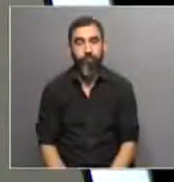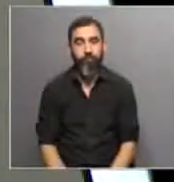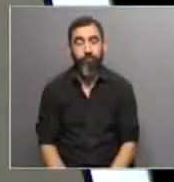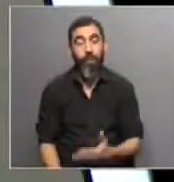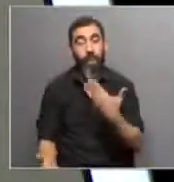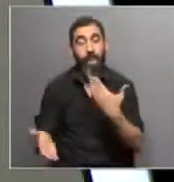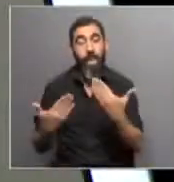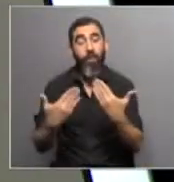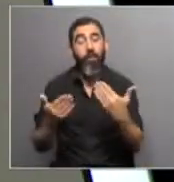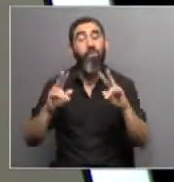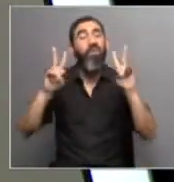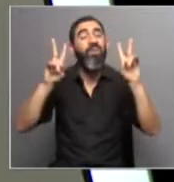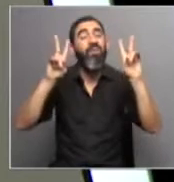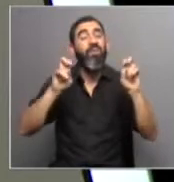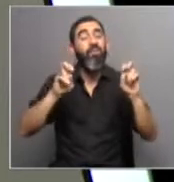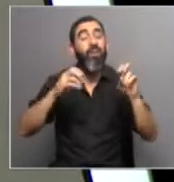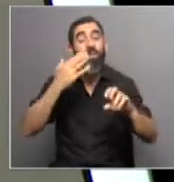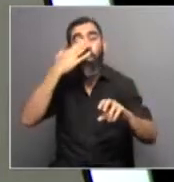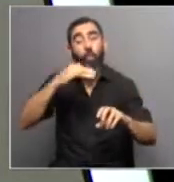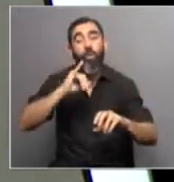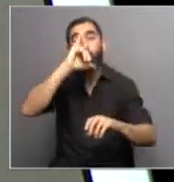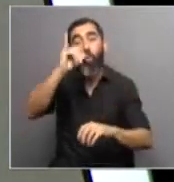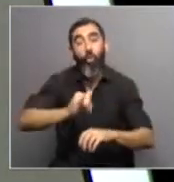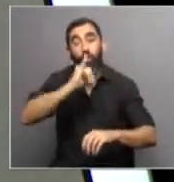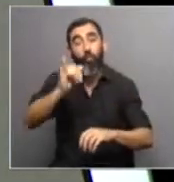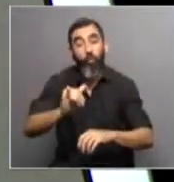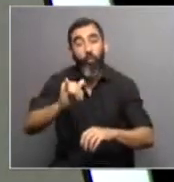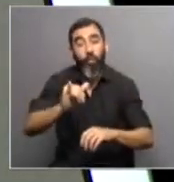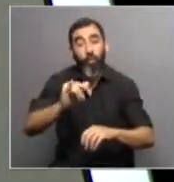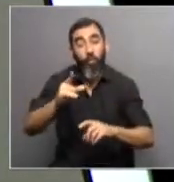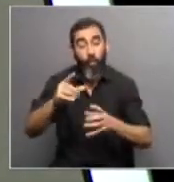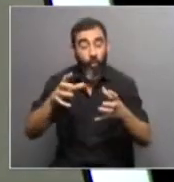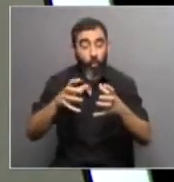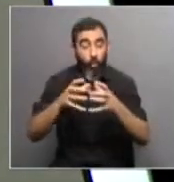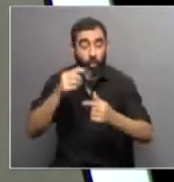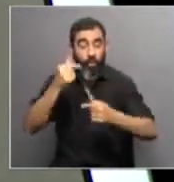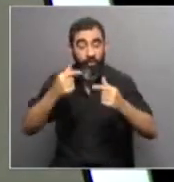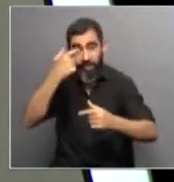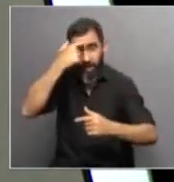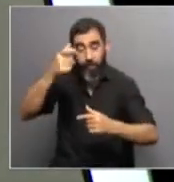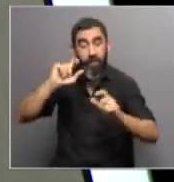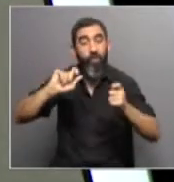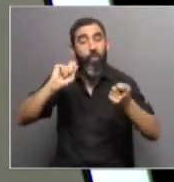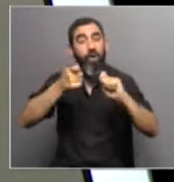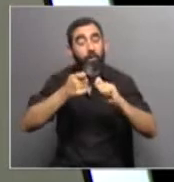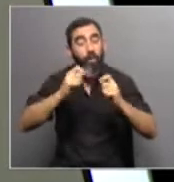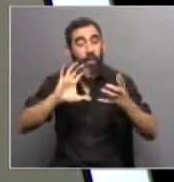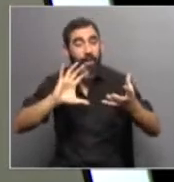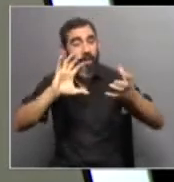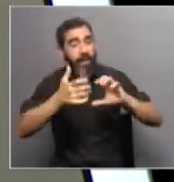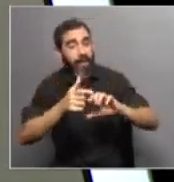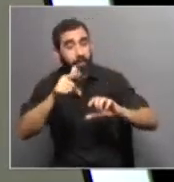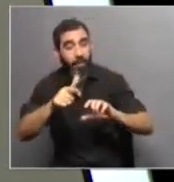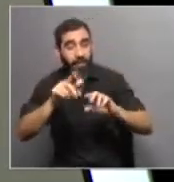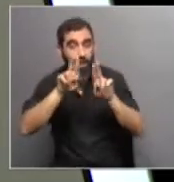Estamos hablando de lo que es el último informe emitido por el panel intergubernamental de expertos en cambio climático que gira en